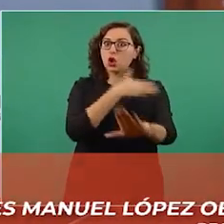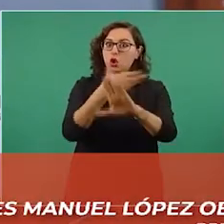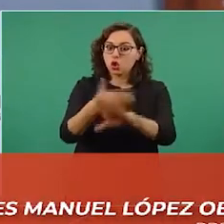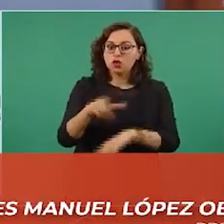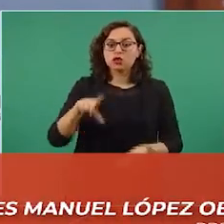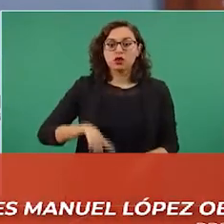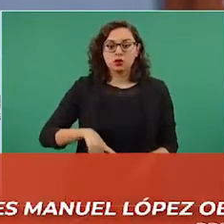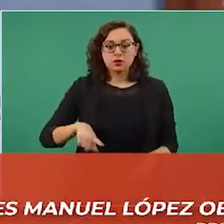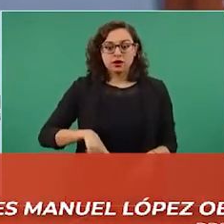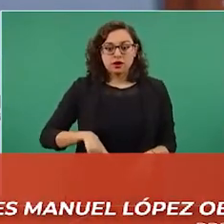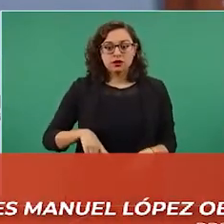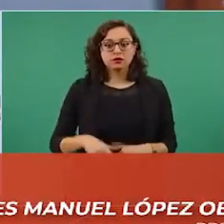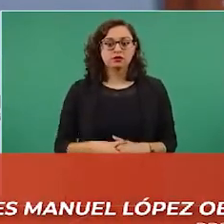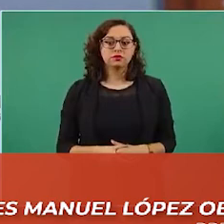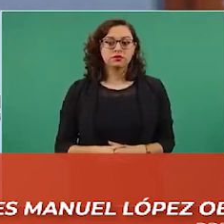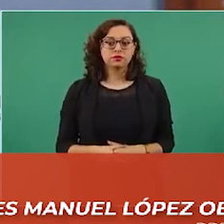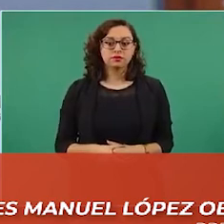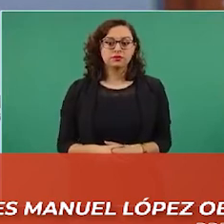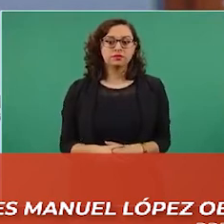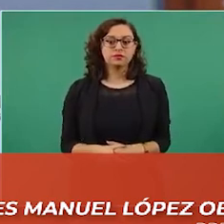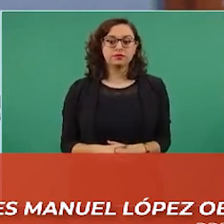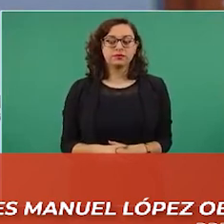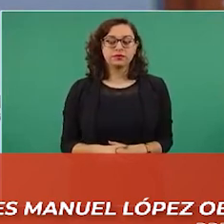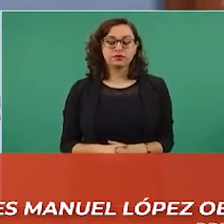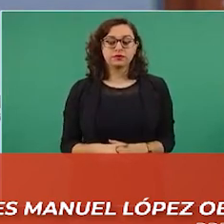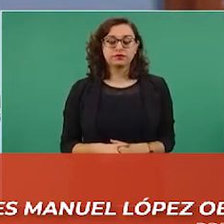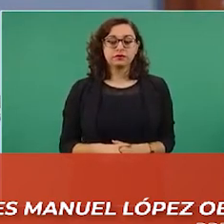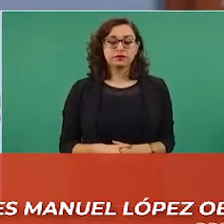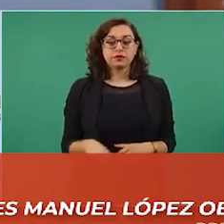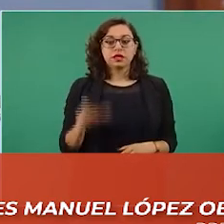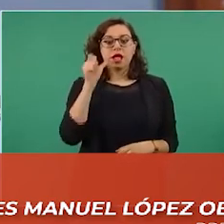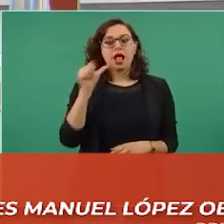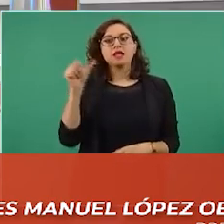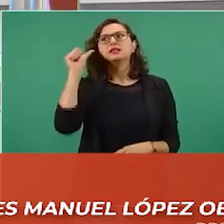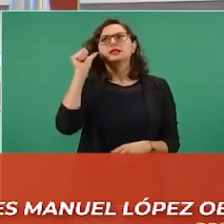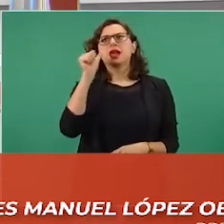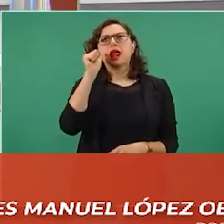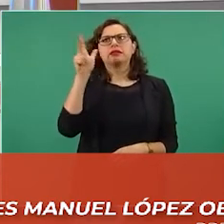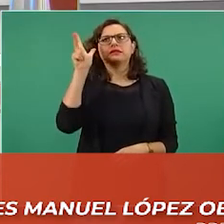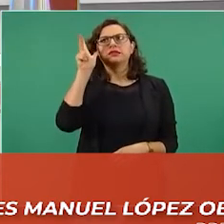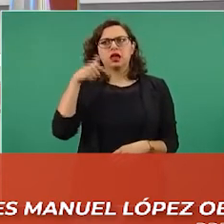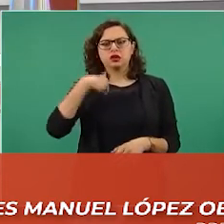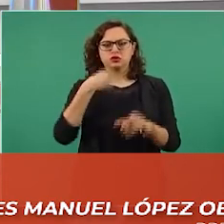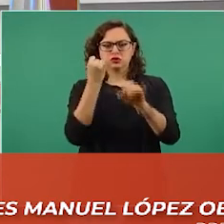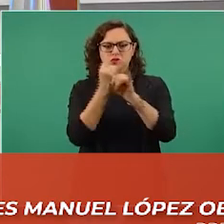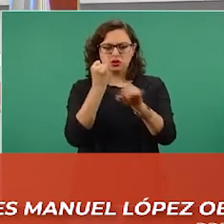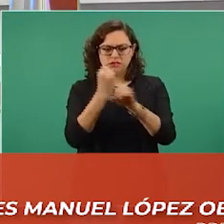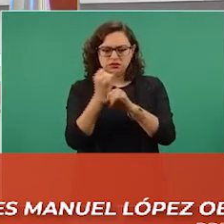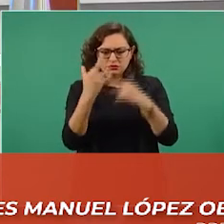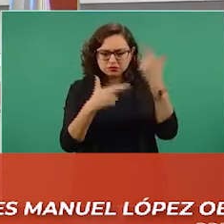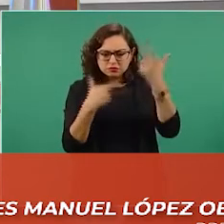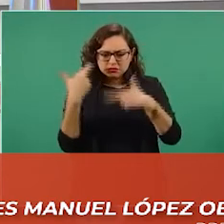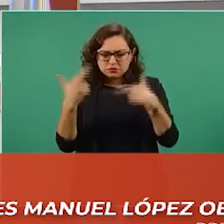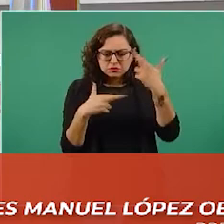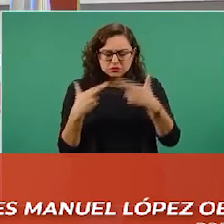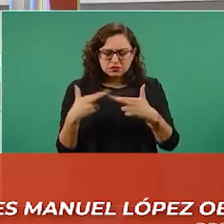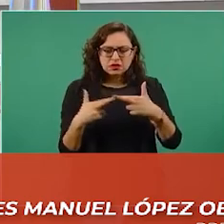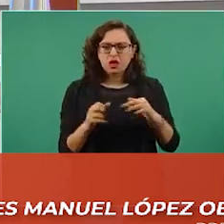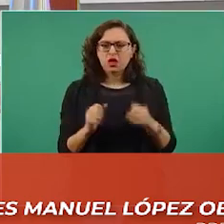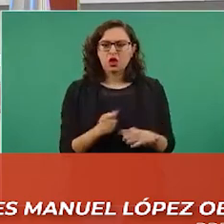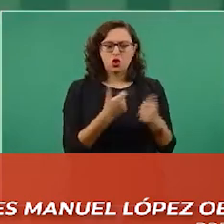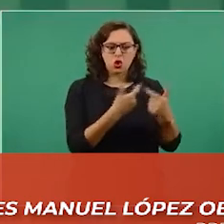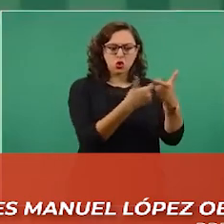ayer Guantier estaba lloviendo en las redes sociales se unieron dos partidos